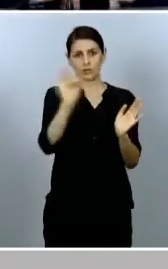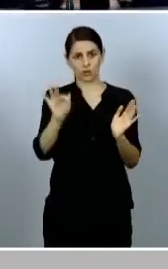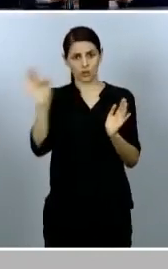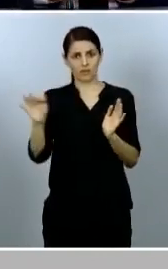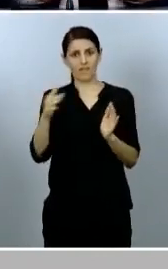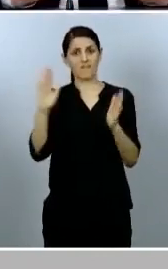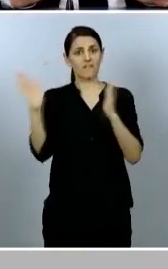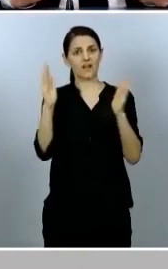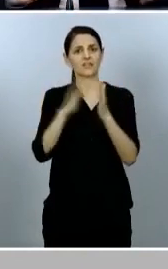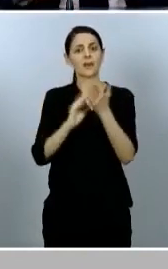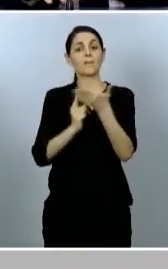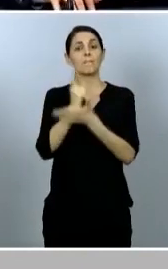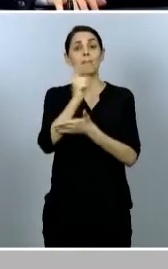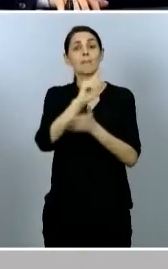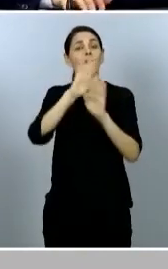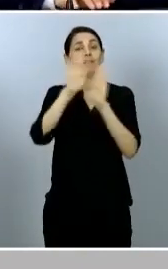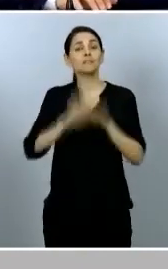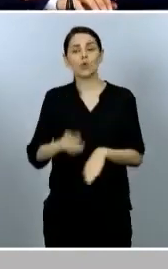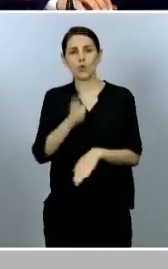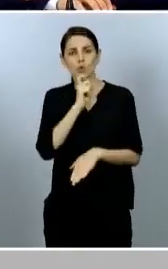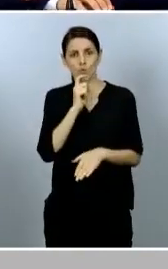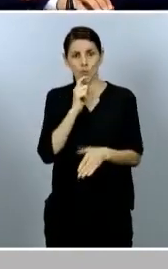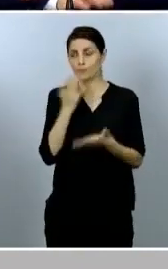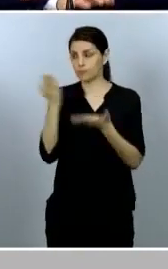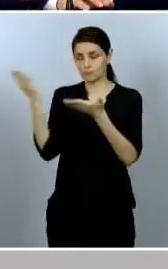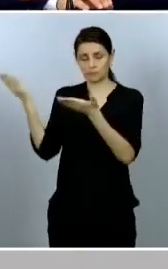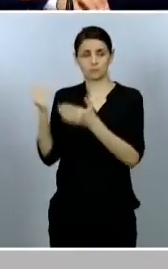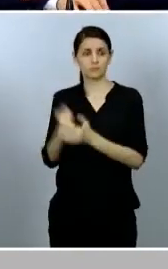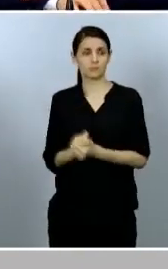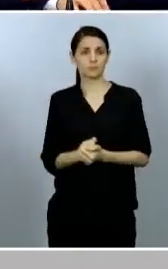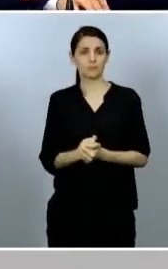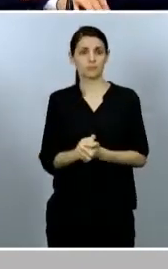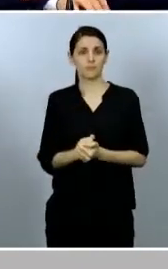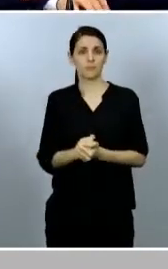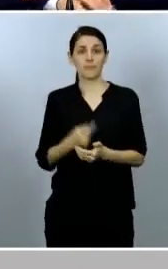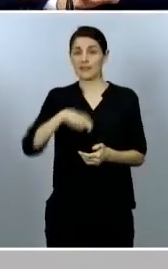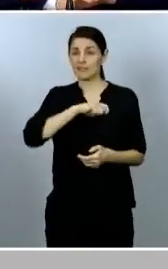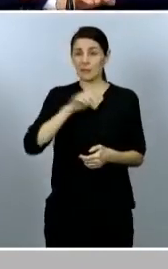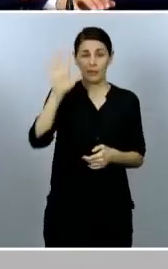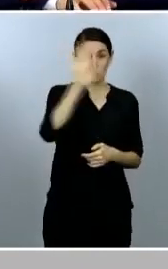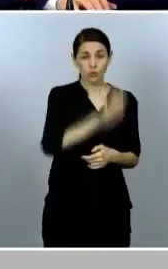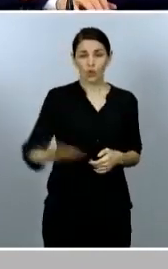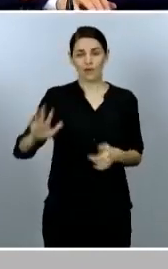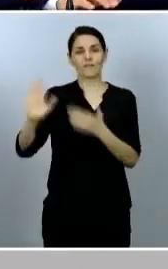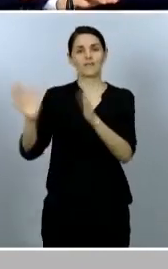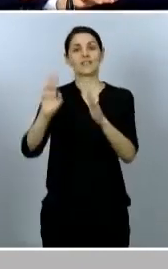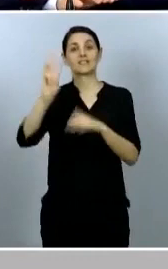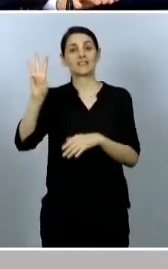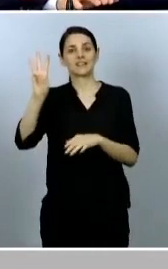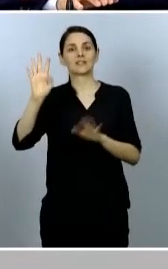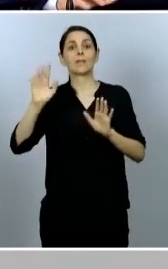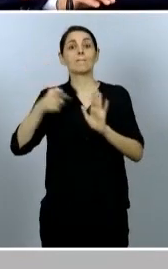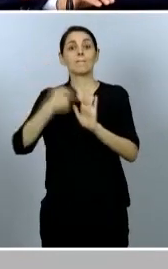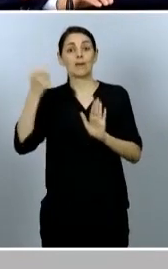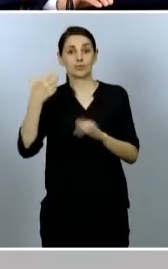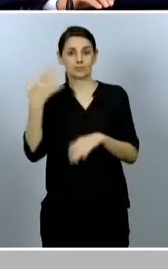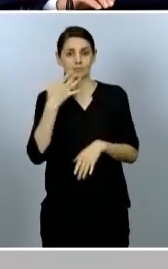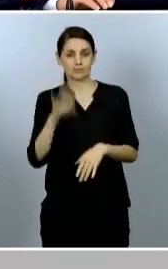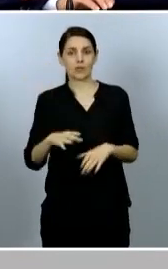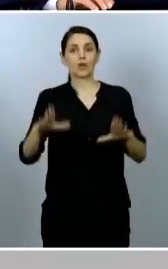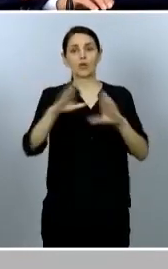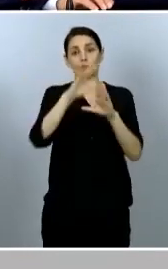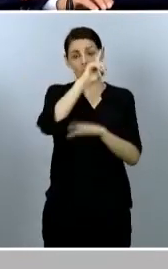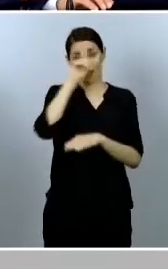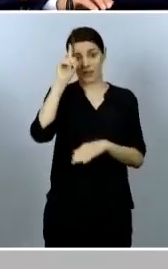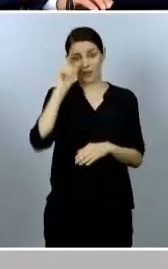es el siguiente. Toda España está en fase 3 excepto los siguientes territorios, la comunidad autónoma de Madrid, la